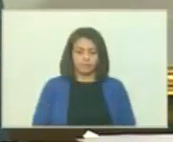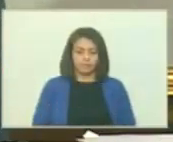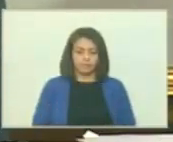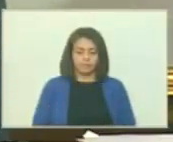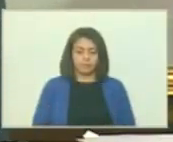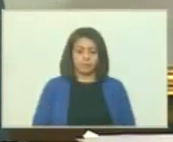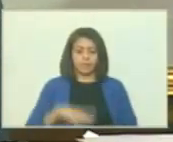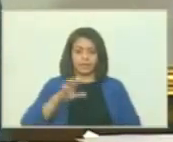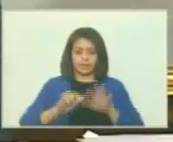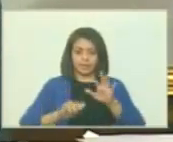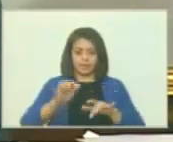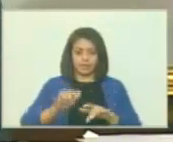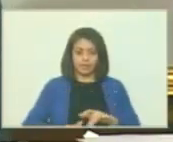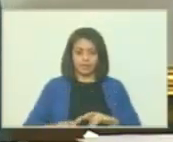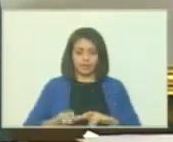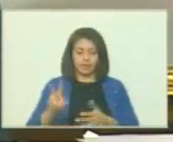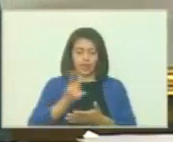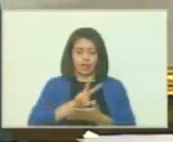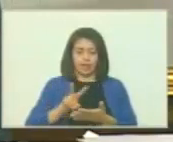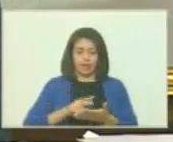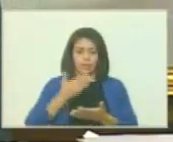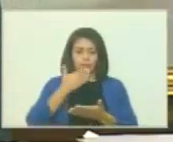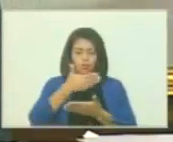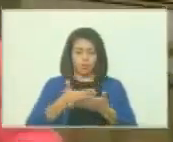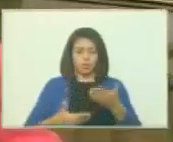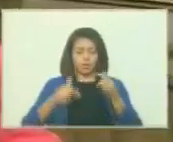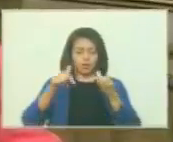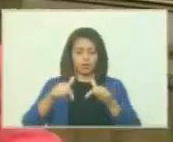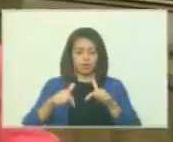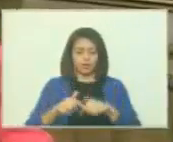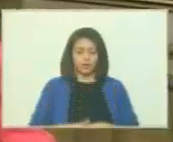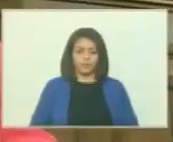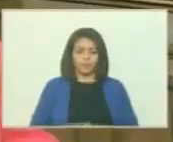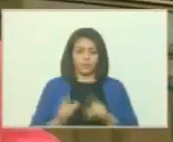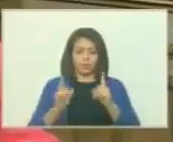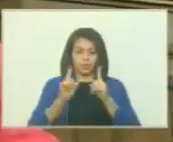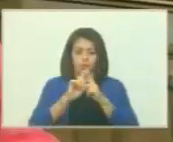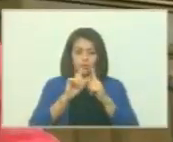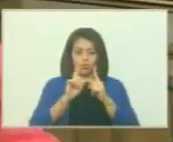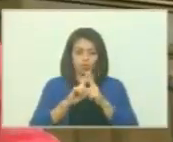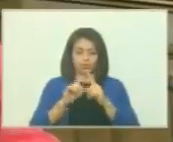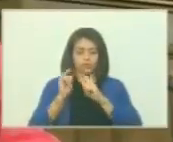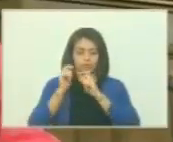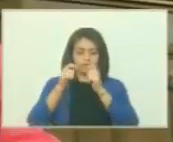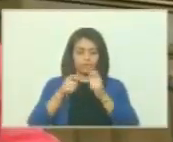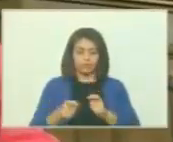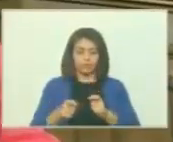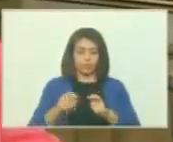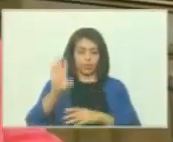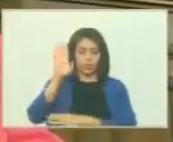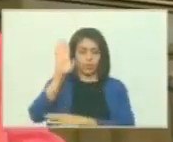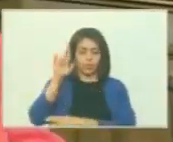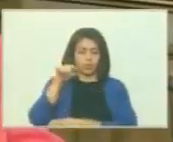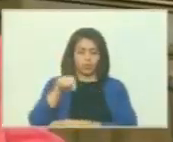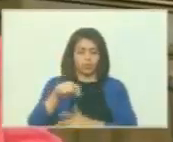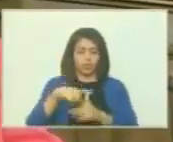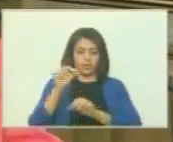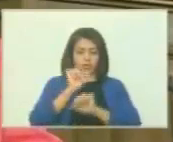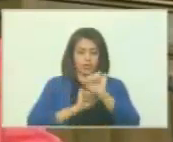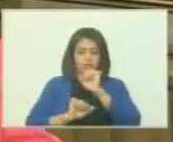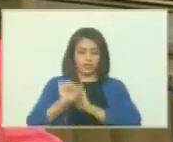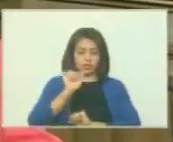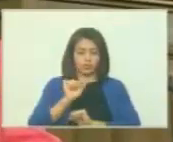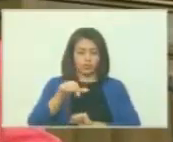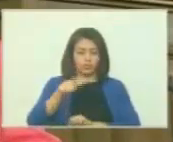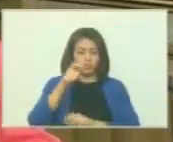Ciudadana secretaria, por favor, sírvase leer la propuesta del orden del día. Punto número uno, designación y juramentación de la defensora